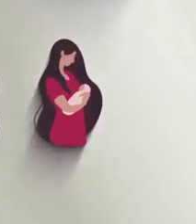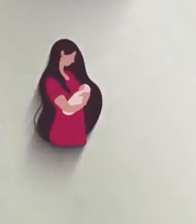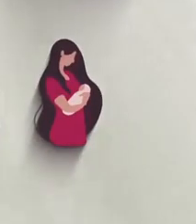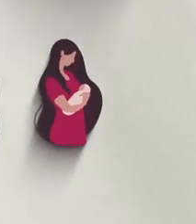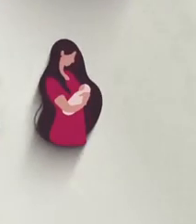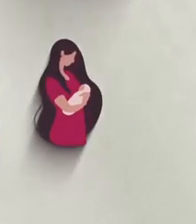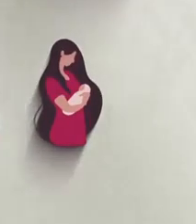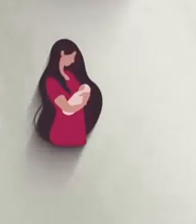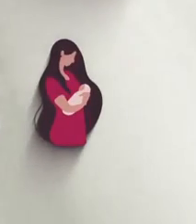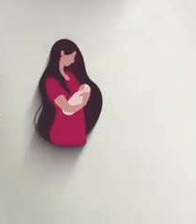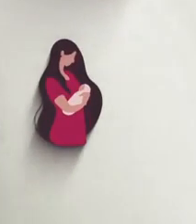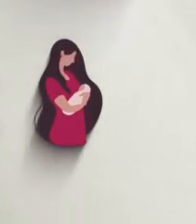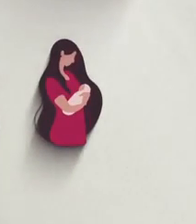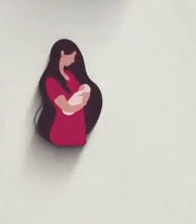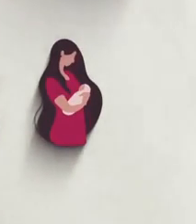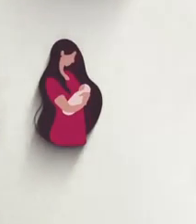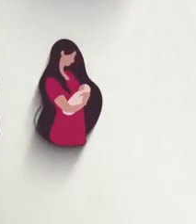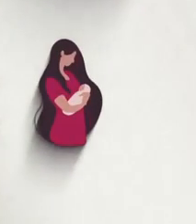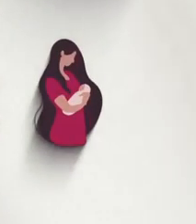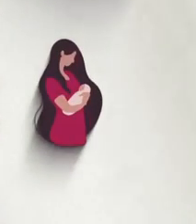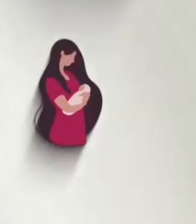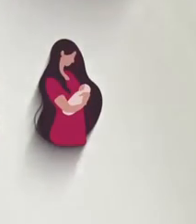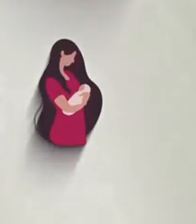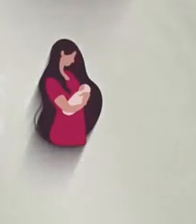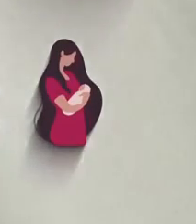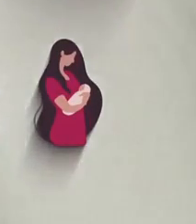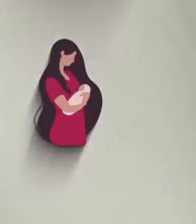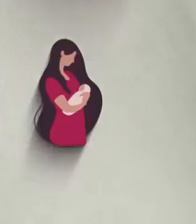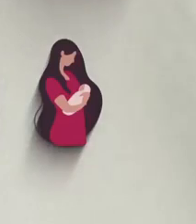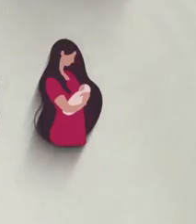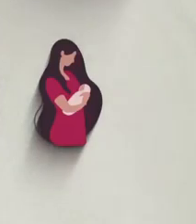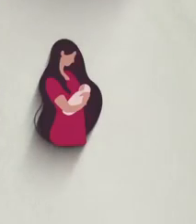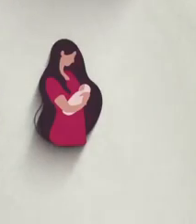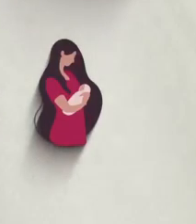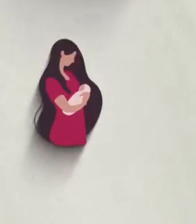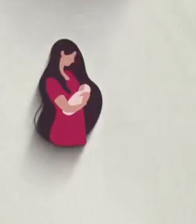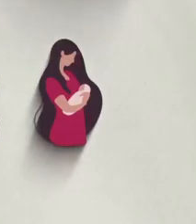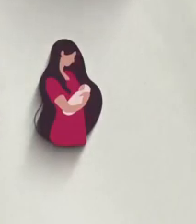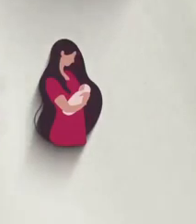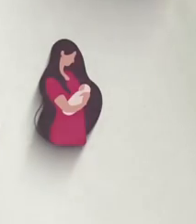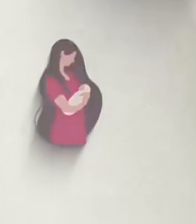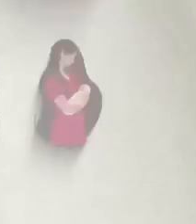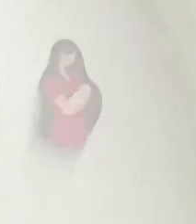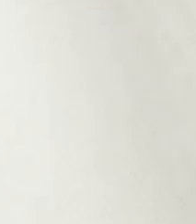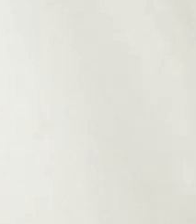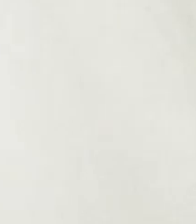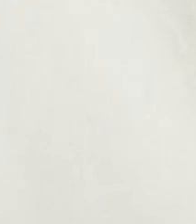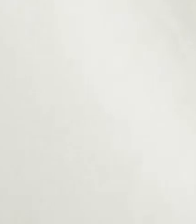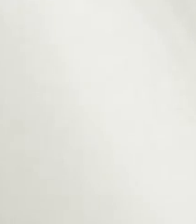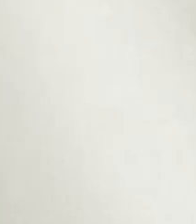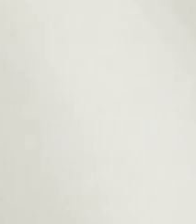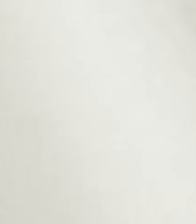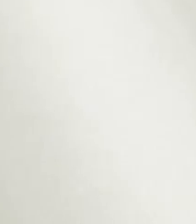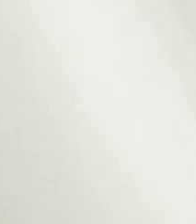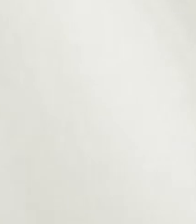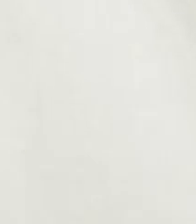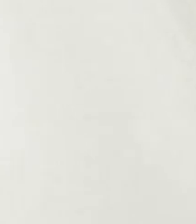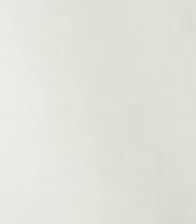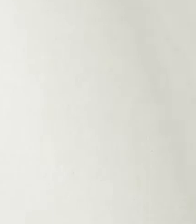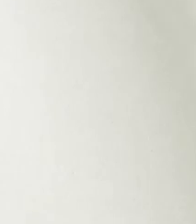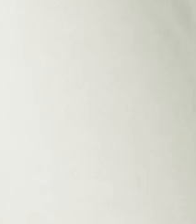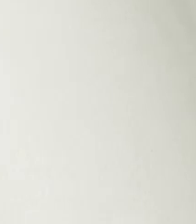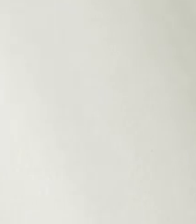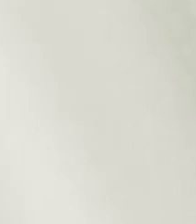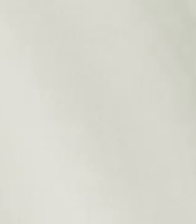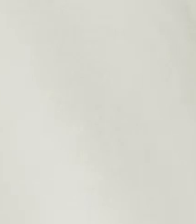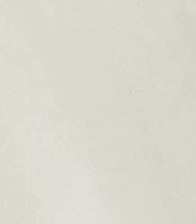o puerperio inmediato. Personal esencial de interés público podrá presentarse a laborar de forma voluntaria. Cinco. Al terminar la